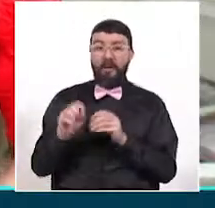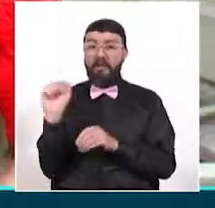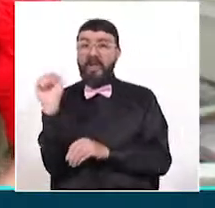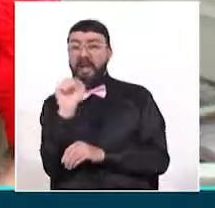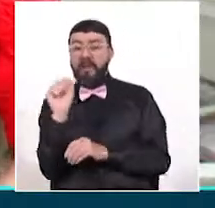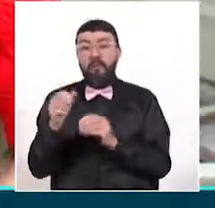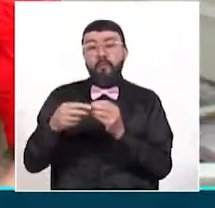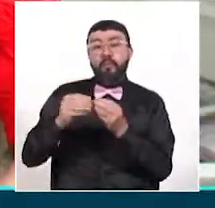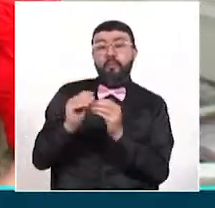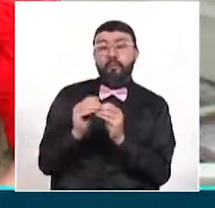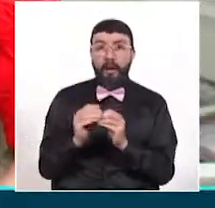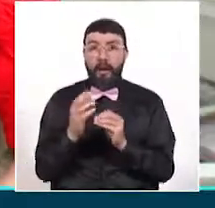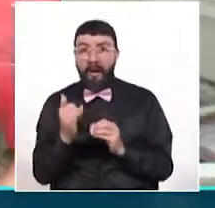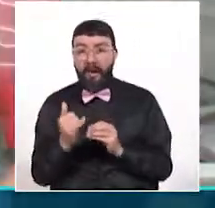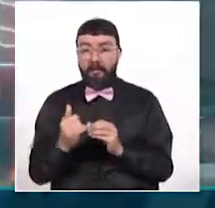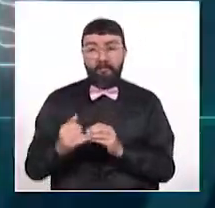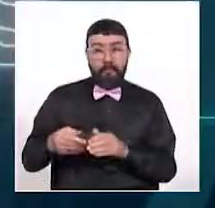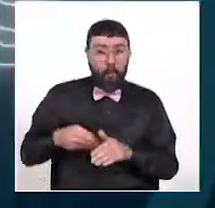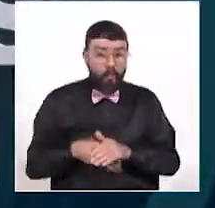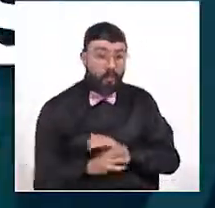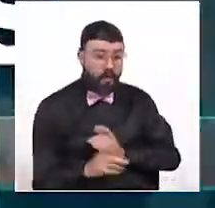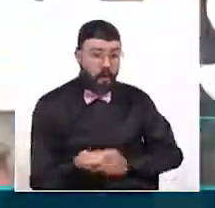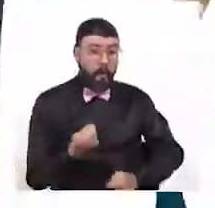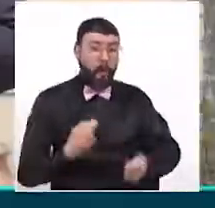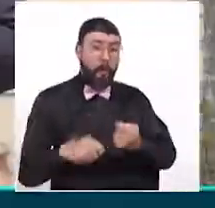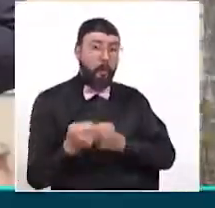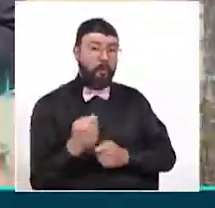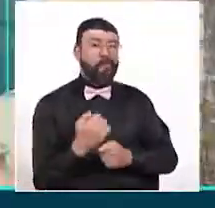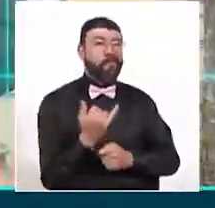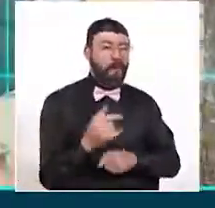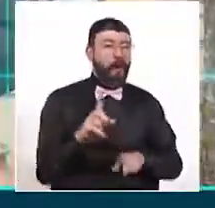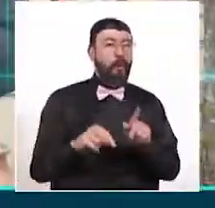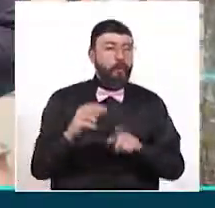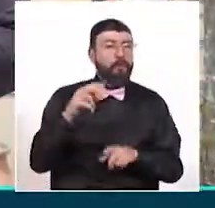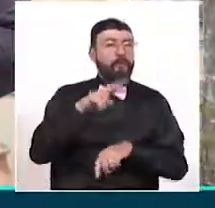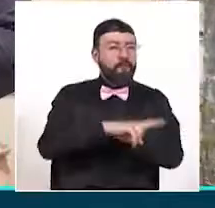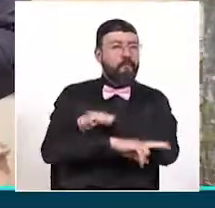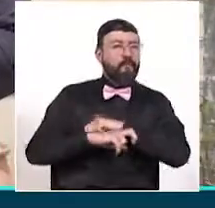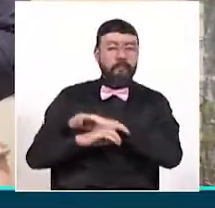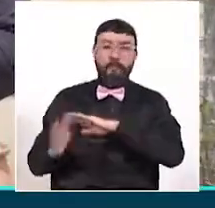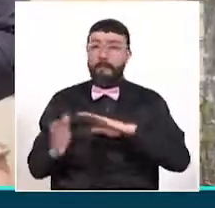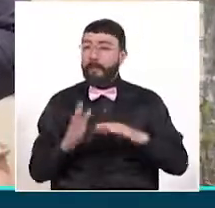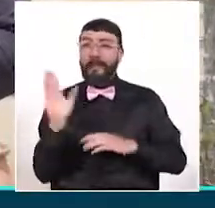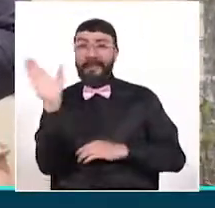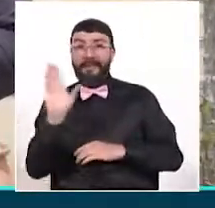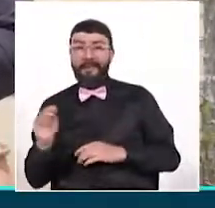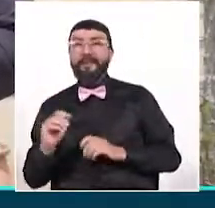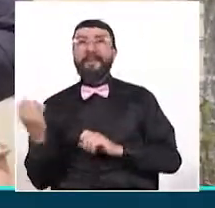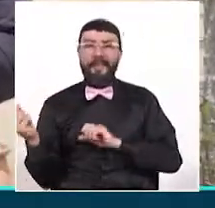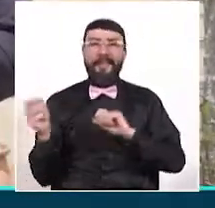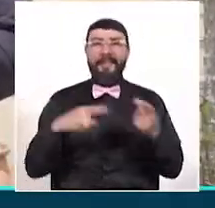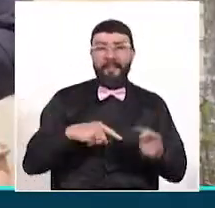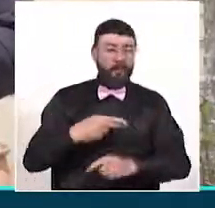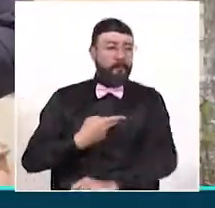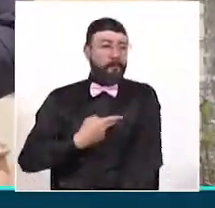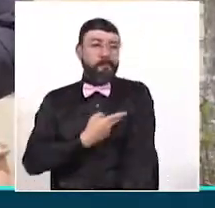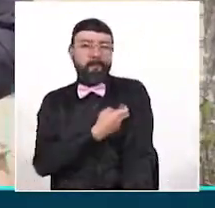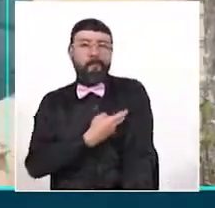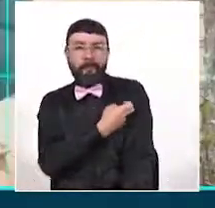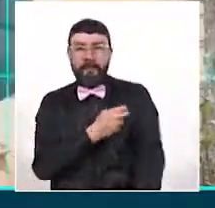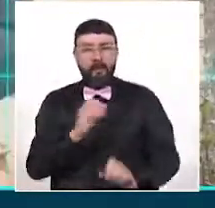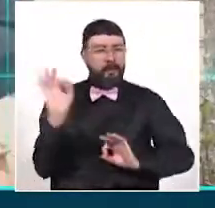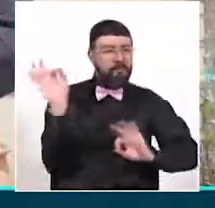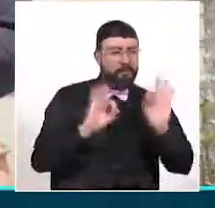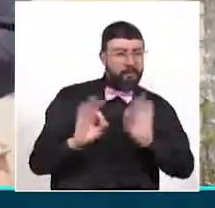comercializar autopartes robados. En el Quindío están listos los puestos de vacunación para empezar a aplicar el biológico. También están